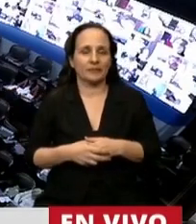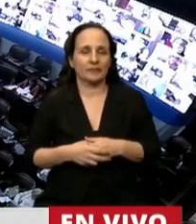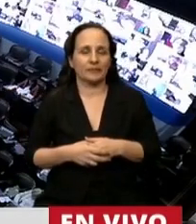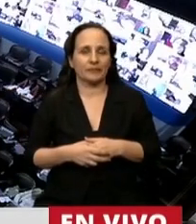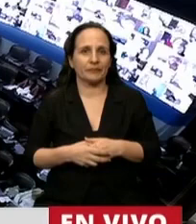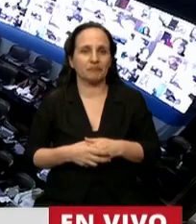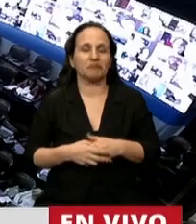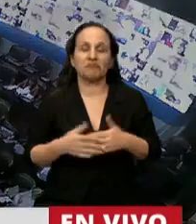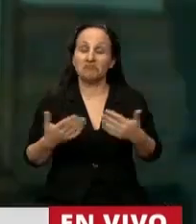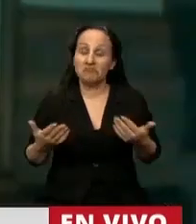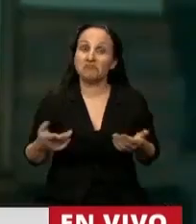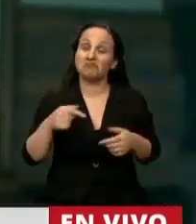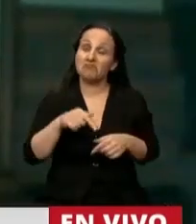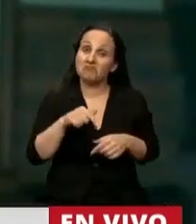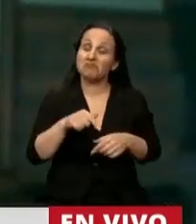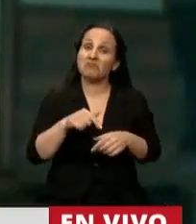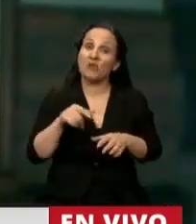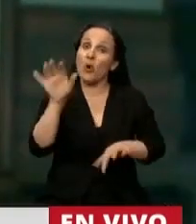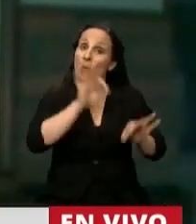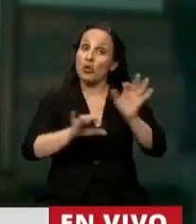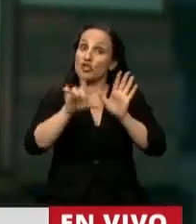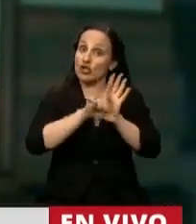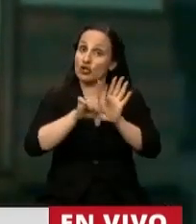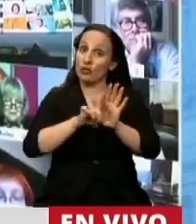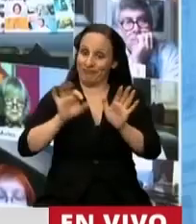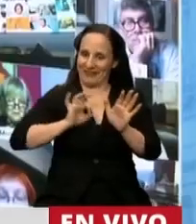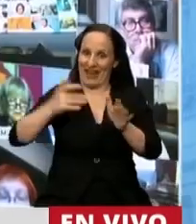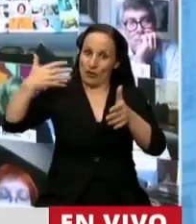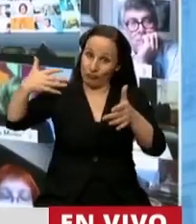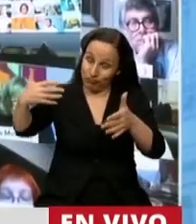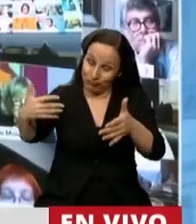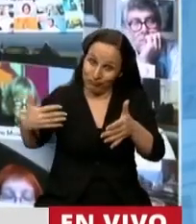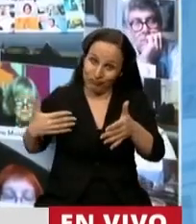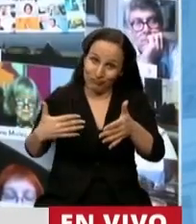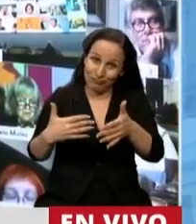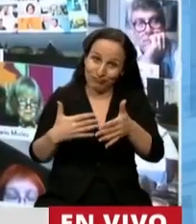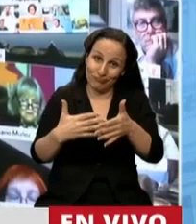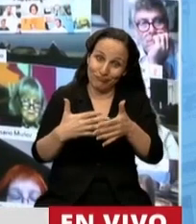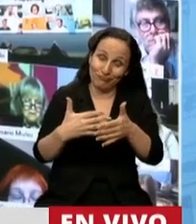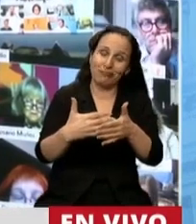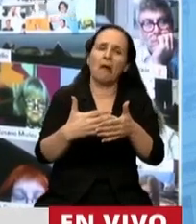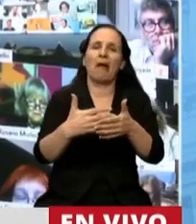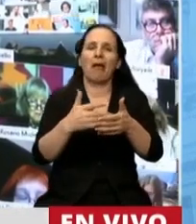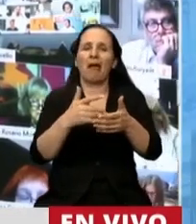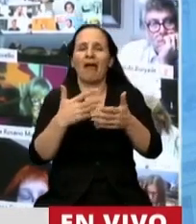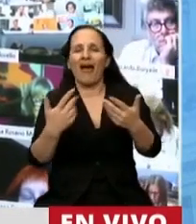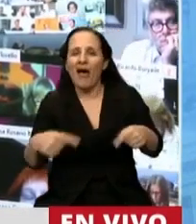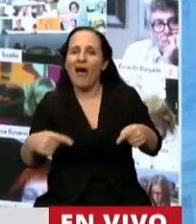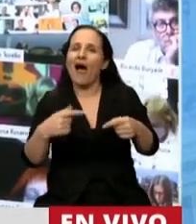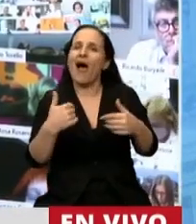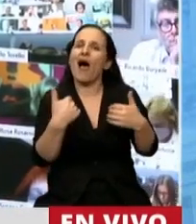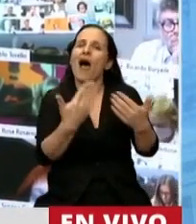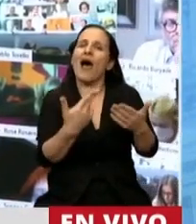A cada paso que transitó este proyecto durante este año, fue perdiendo atractivo y disminuyendo